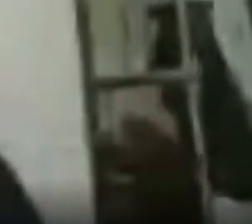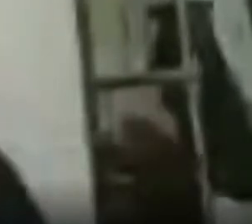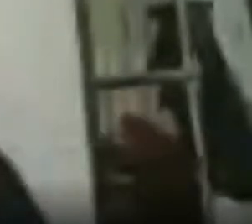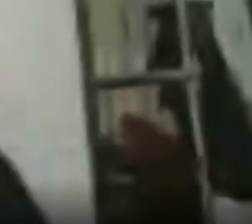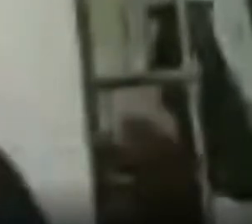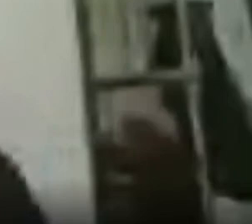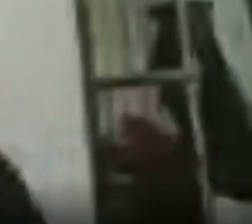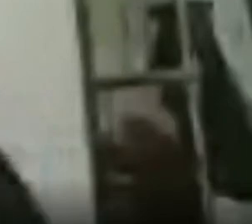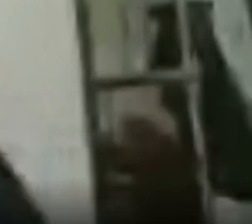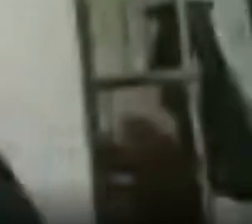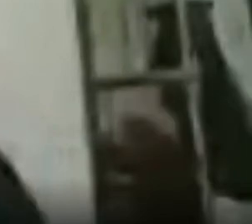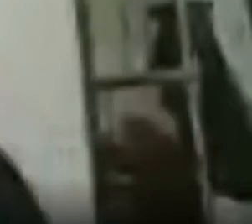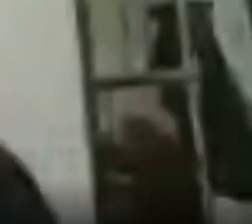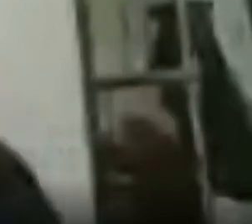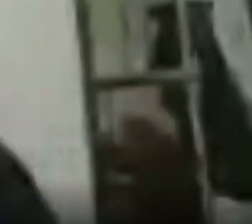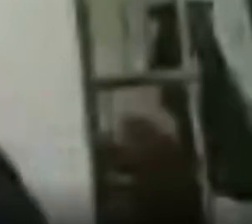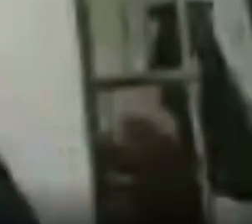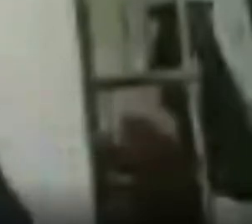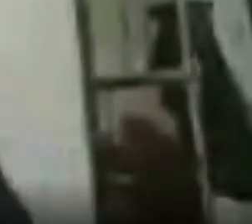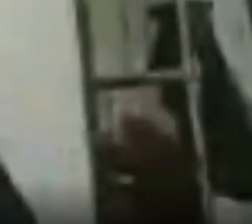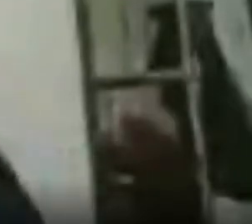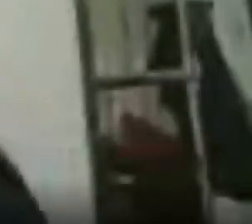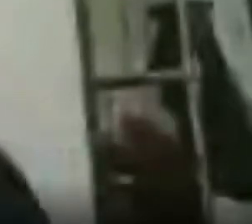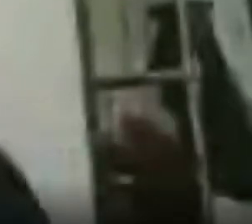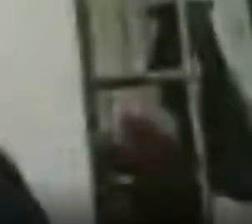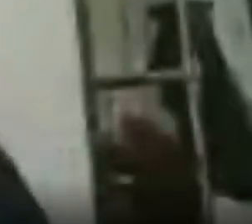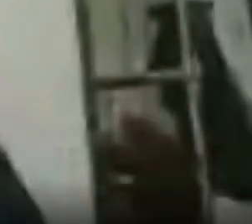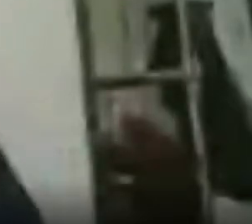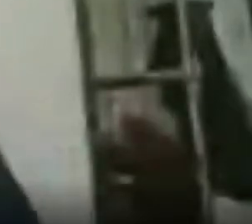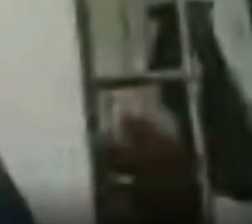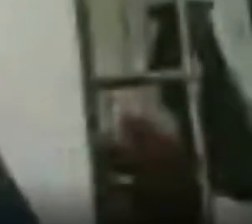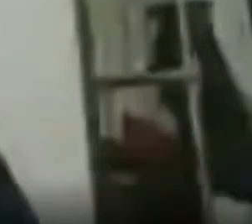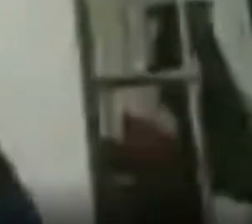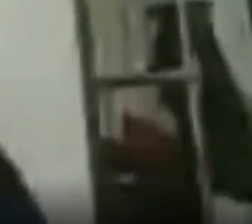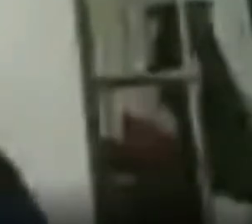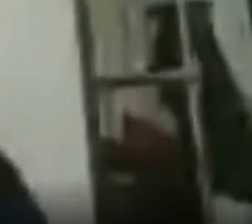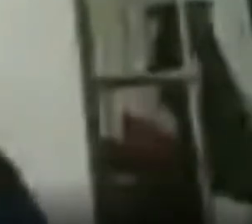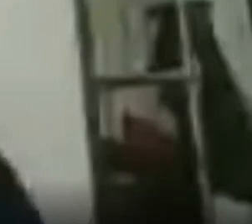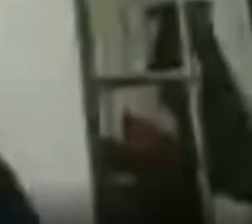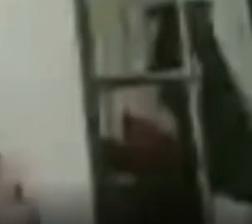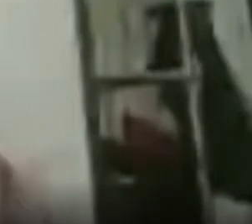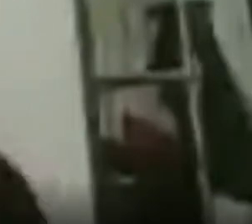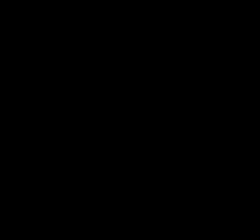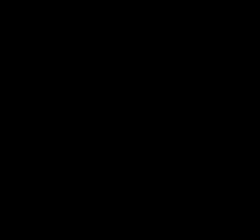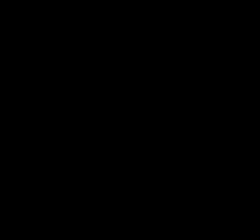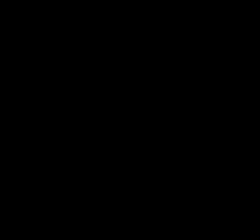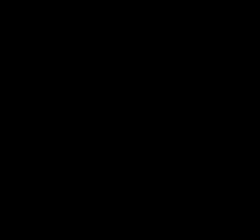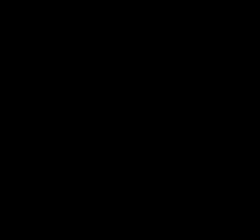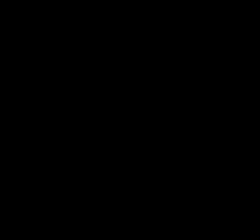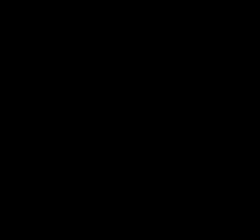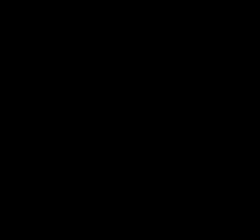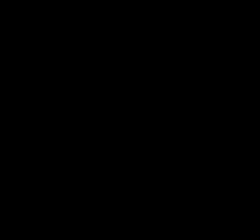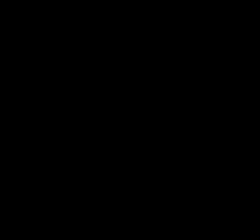soy capaz escríbenos sus dudas yo los voy a hacer llegar también a Antonio para poder contestarlos por ahí así es